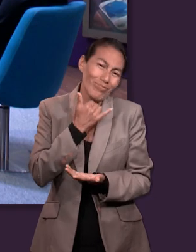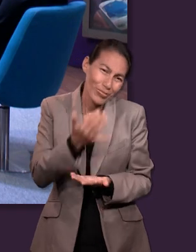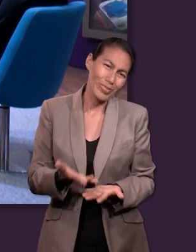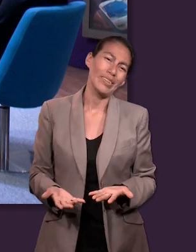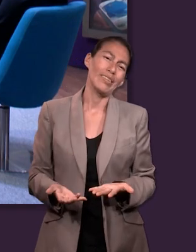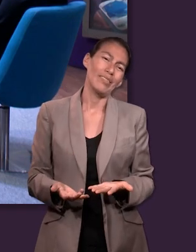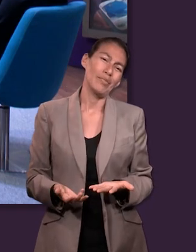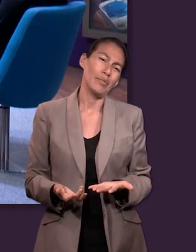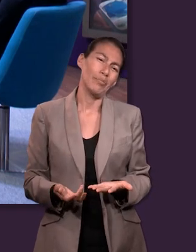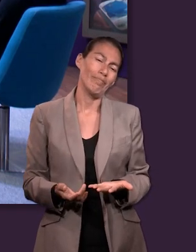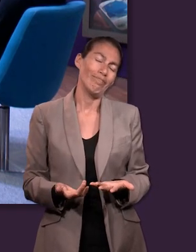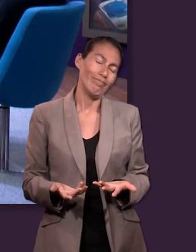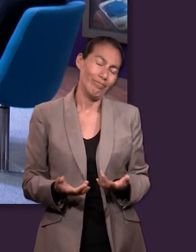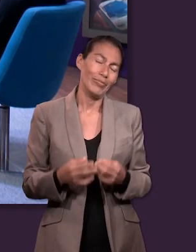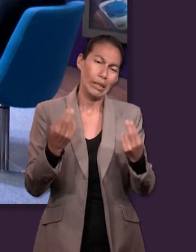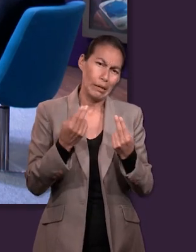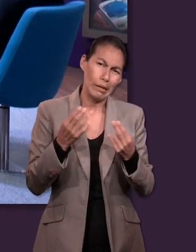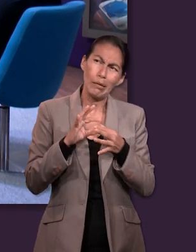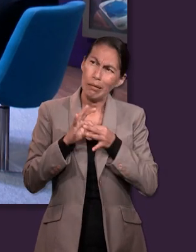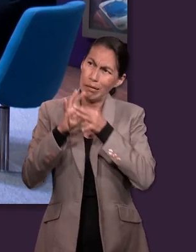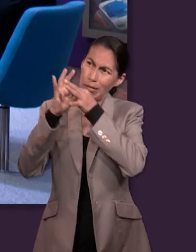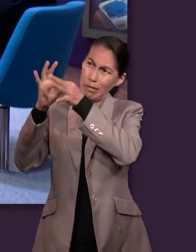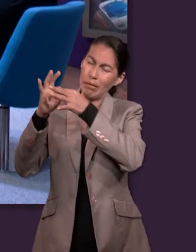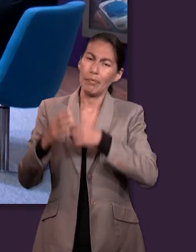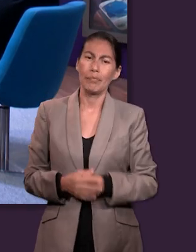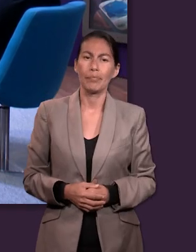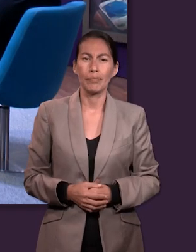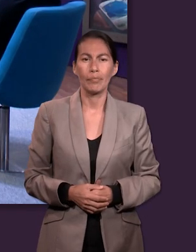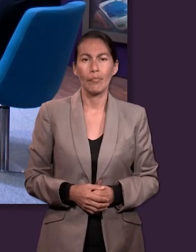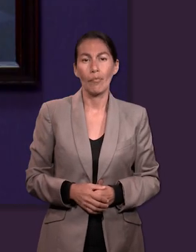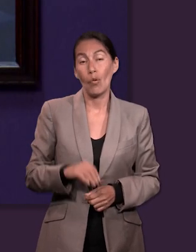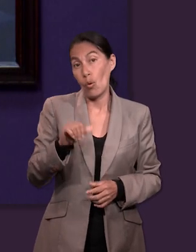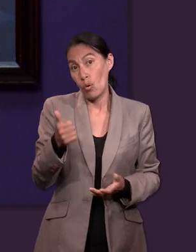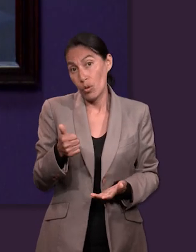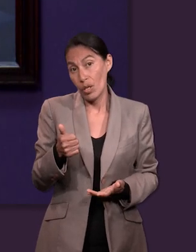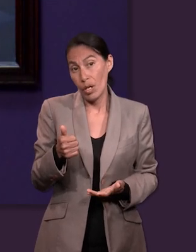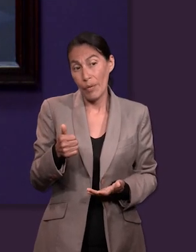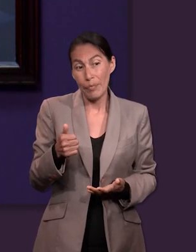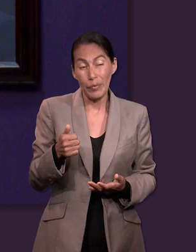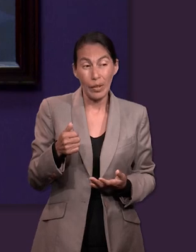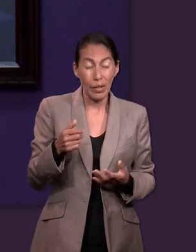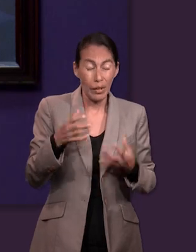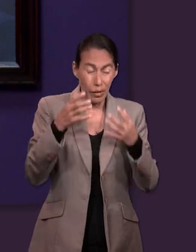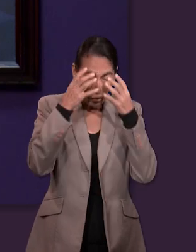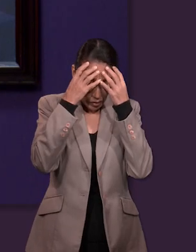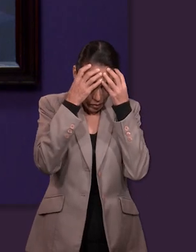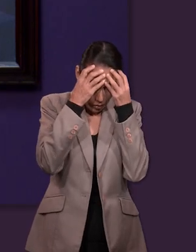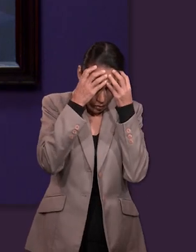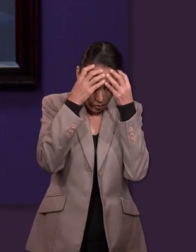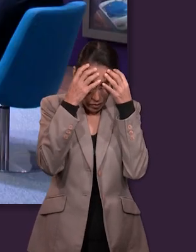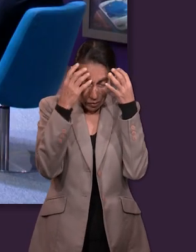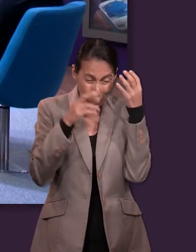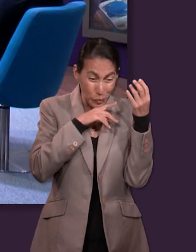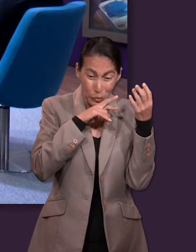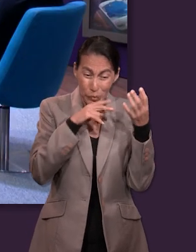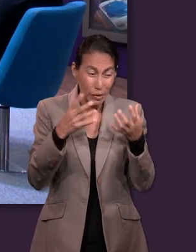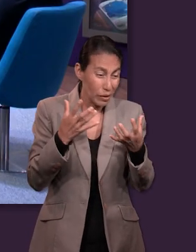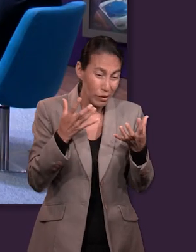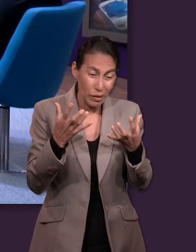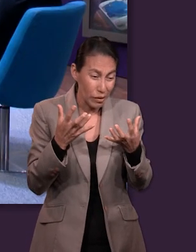equivocada. Así es. Otro de los sustitutos puede ser bloquear nuestra mente en vez de buscar las soluciones divinas